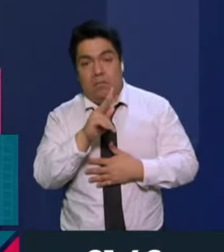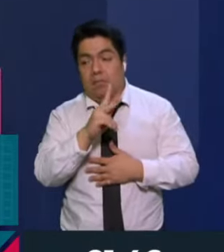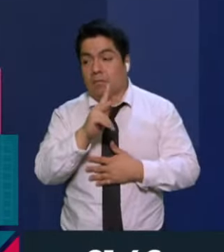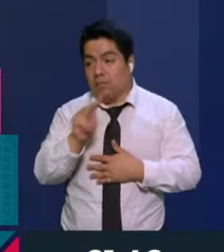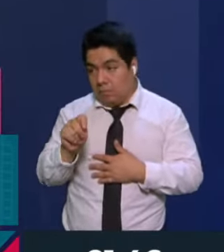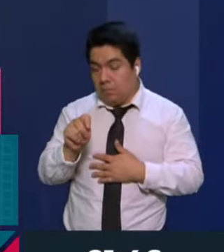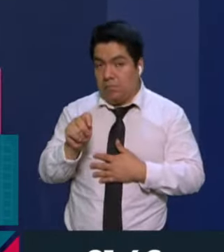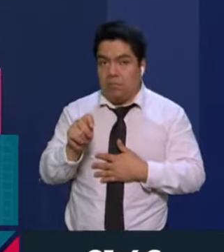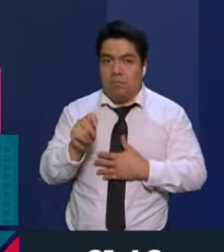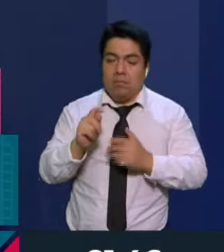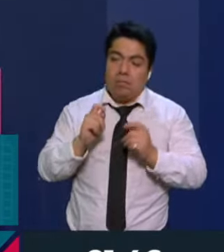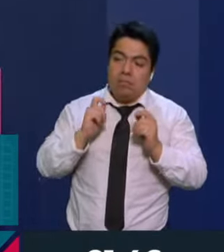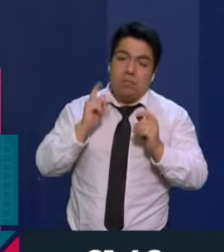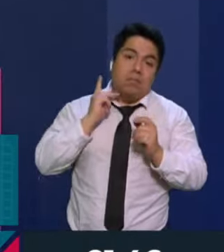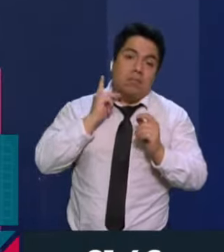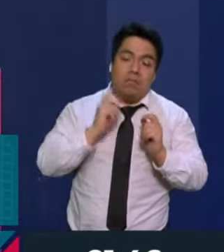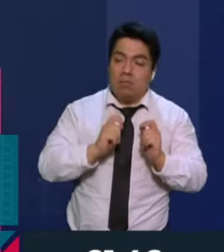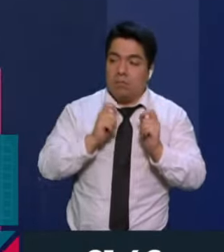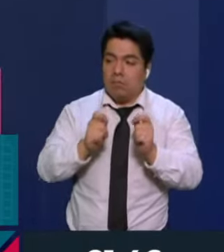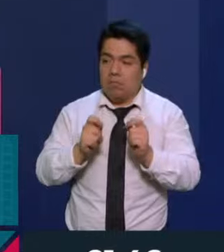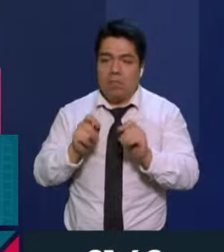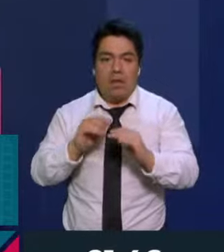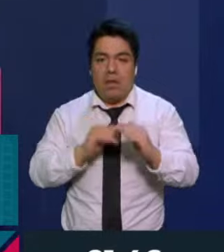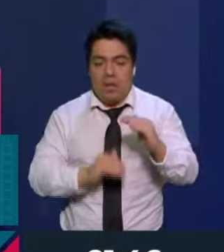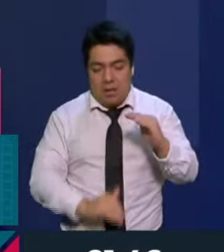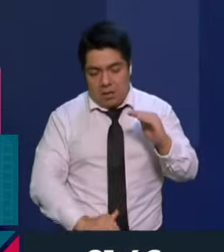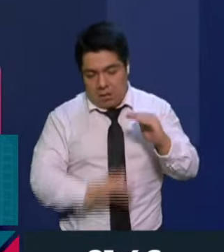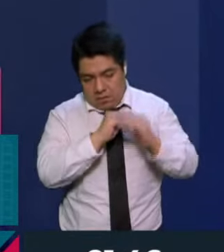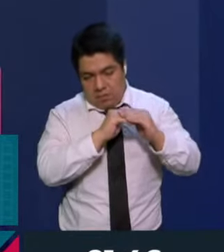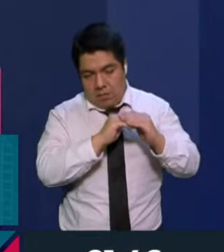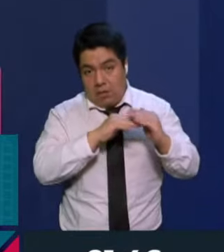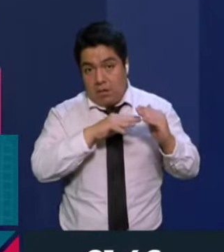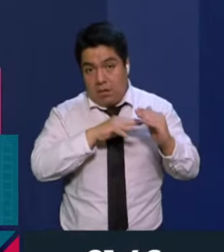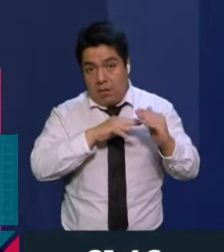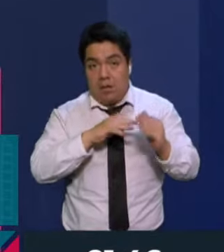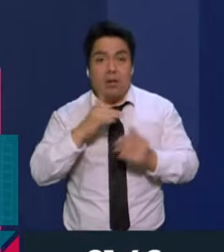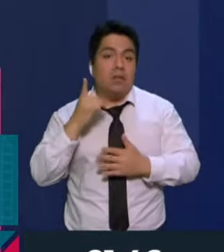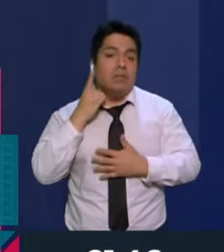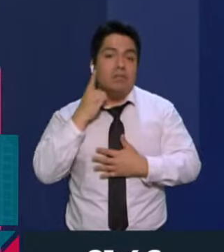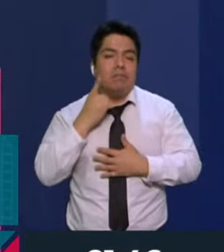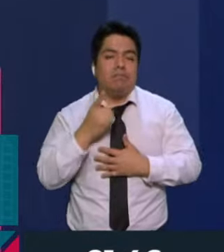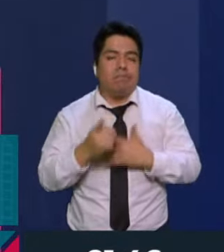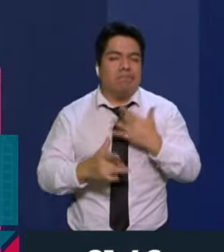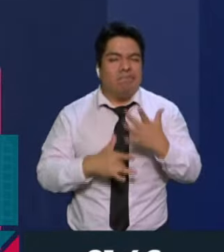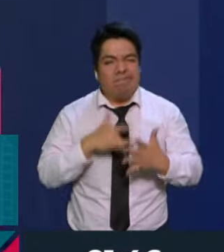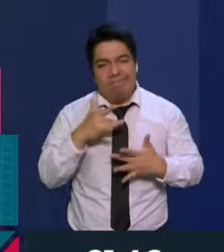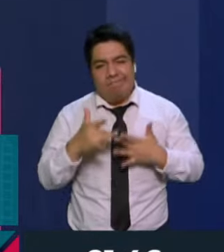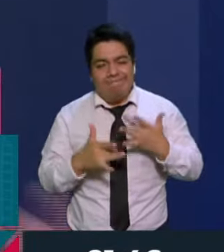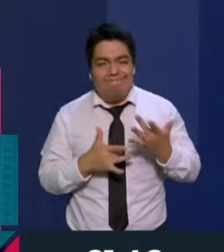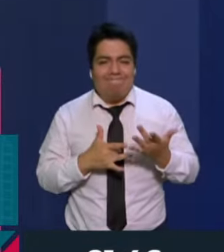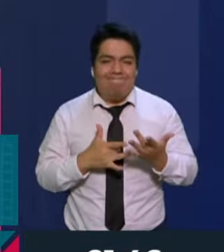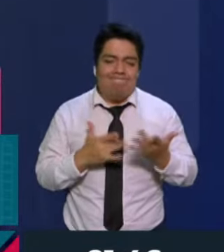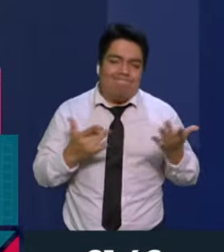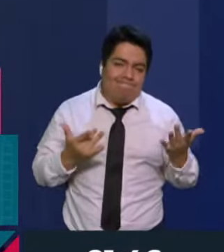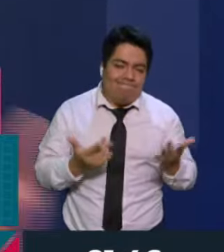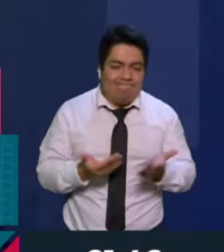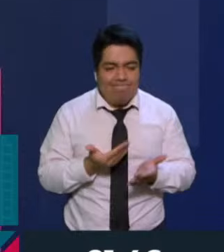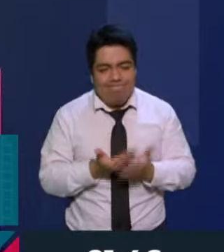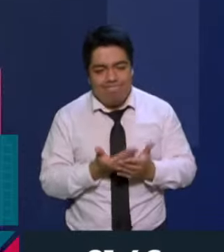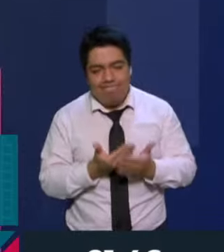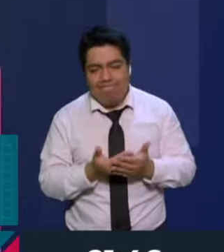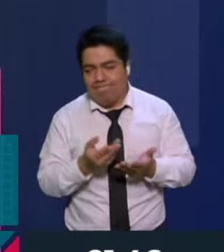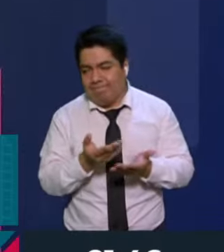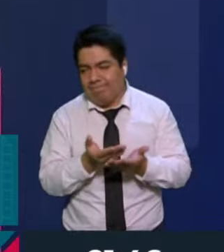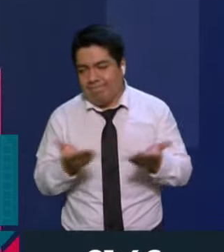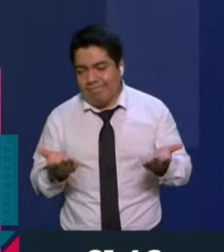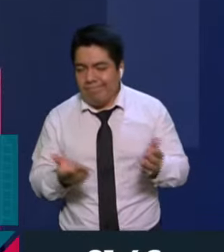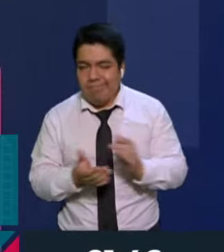cuando ellos ya tenían su límite de diputados, pues eso es claramente y evidentemente a los ojos de